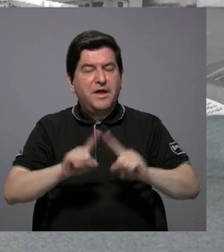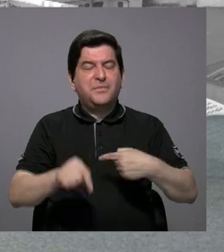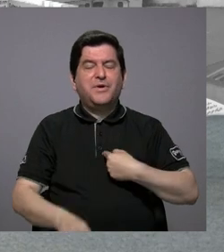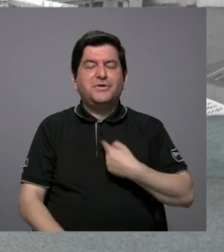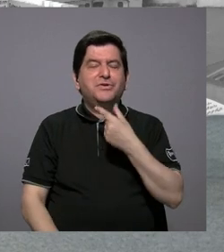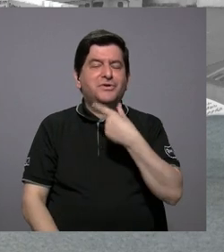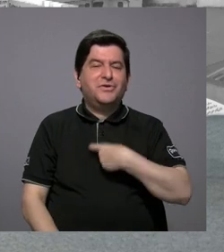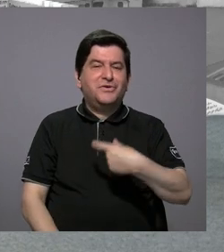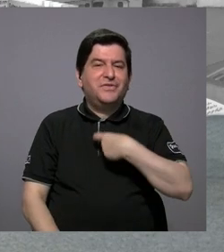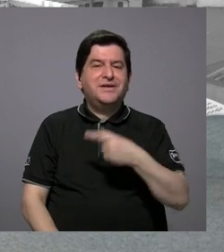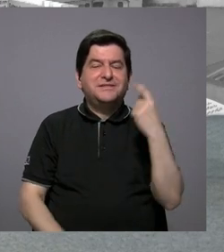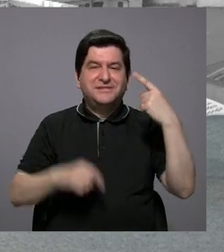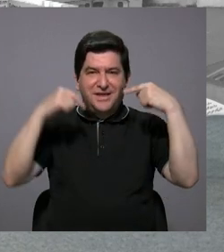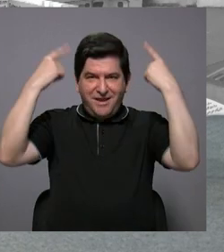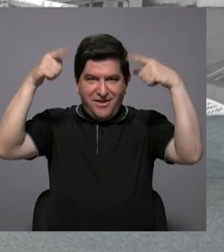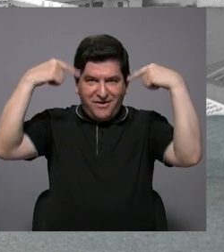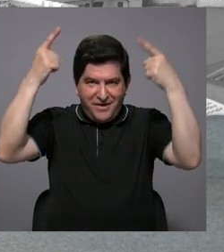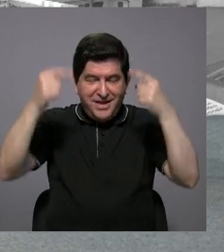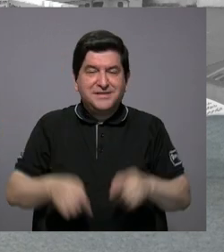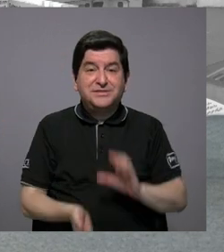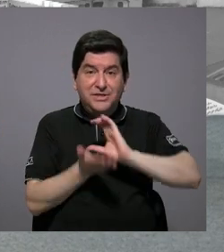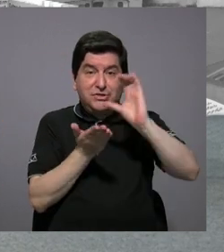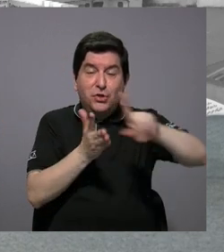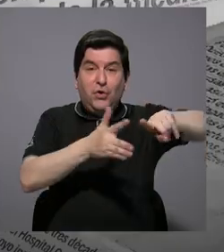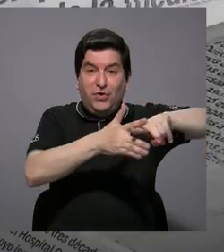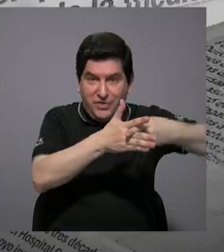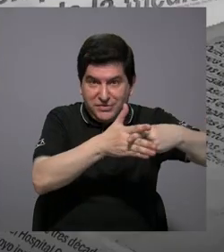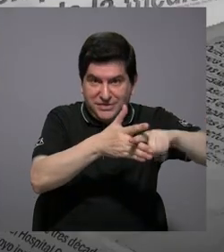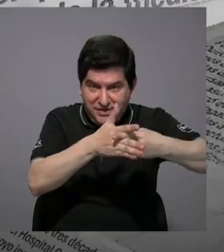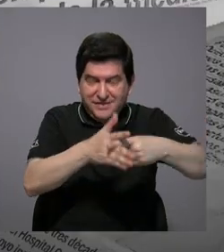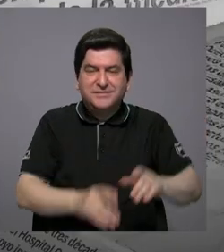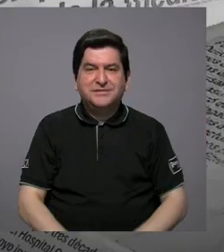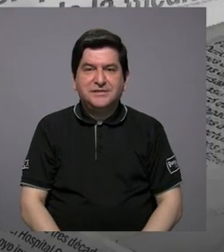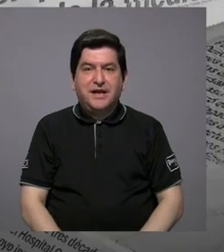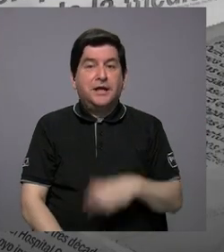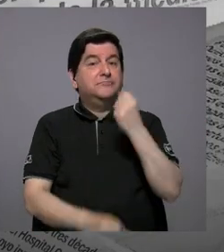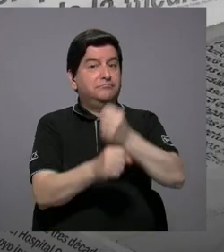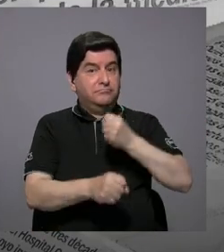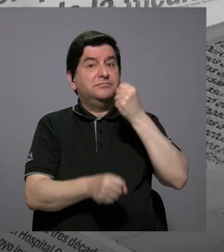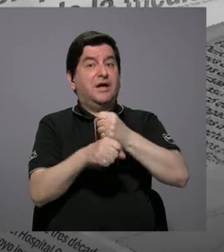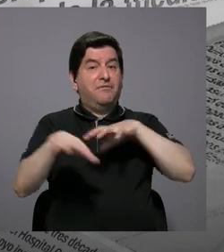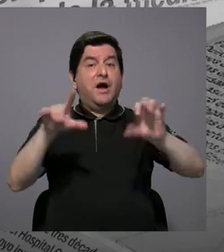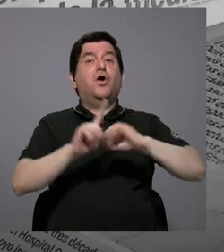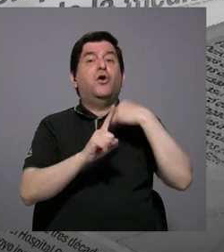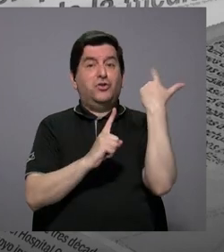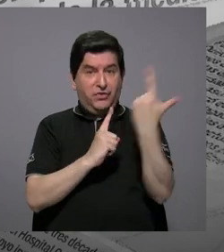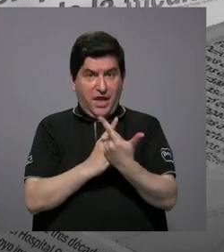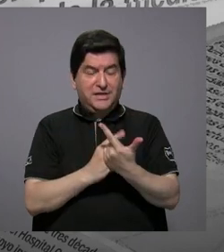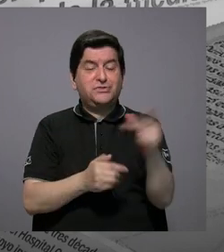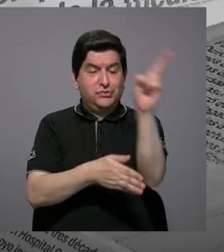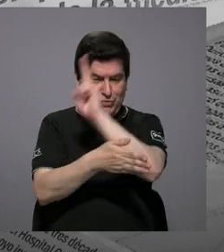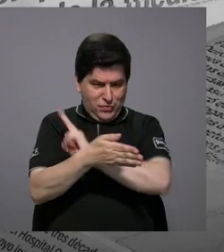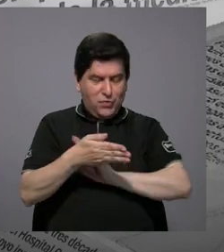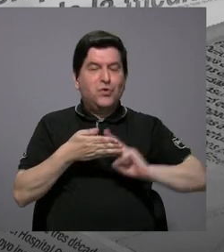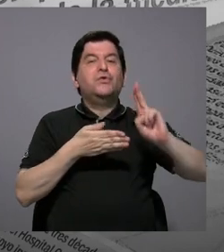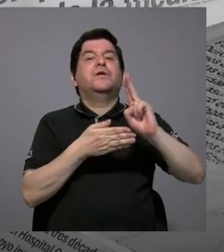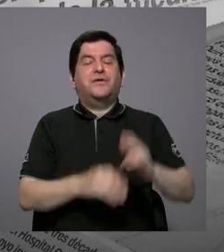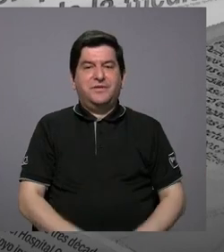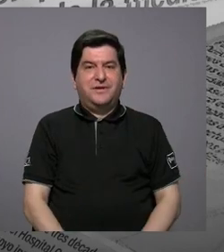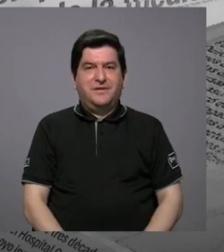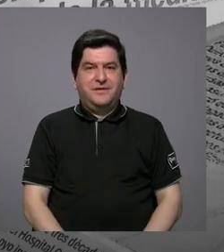deseo éxitos en esos cursos que están emprendiendo. Efectivamente, es una labor de acción social que hace la universidad,